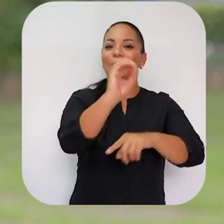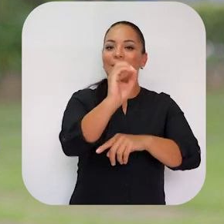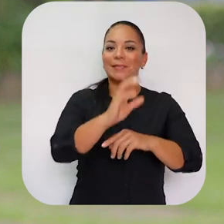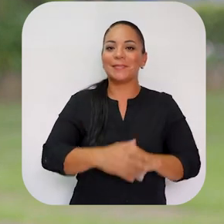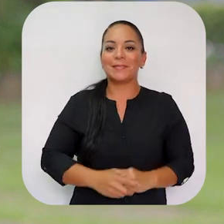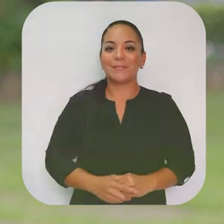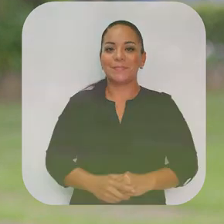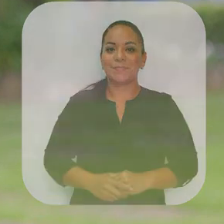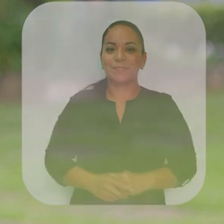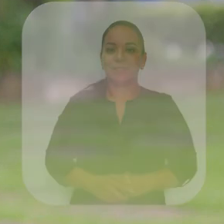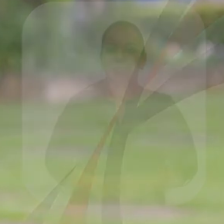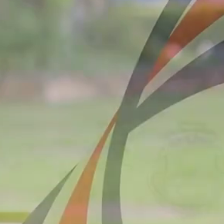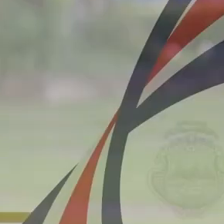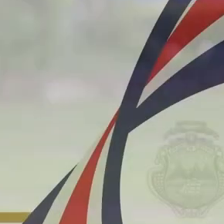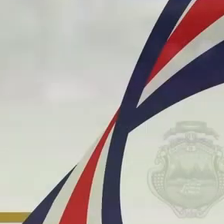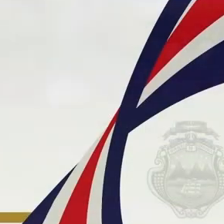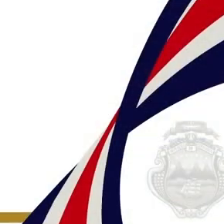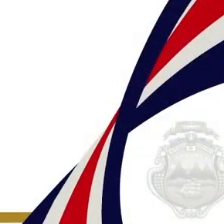extraordinarias.